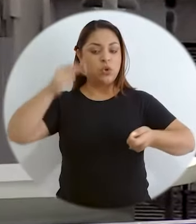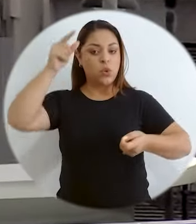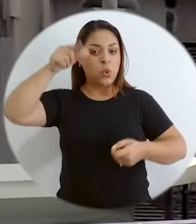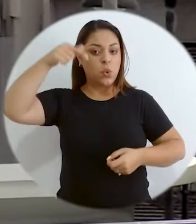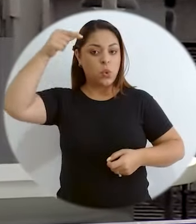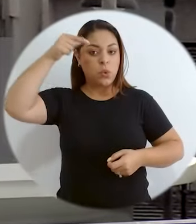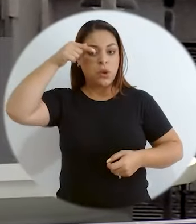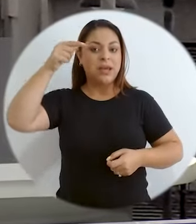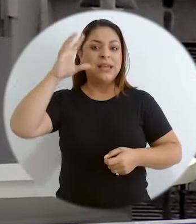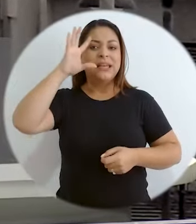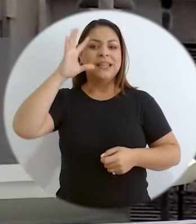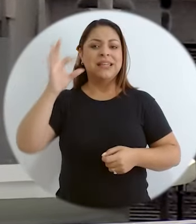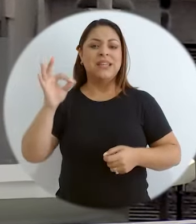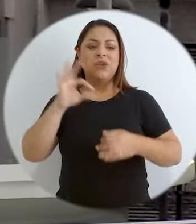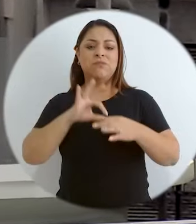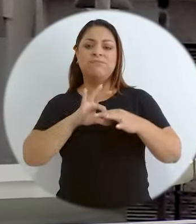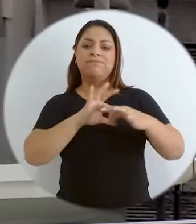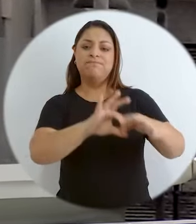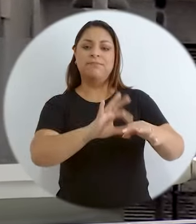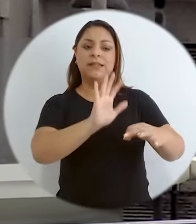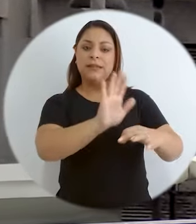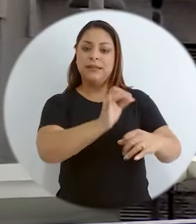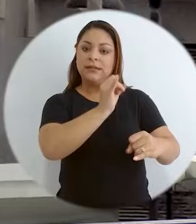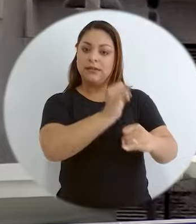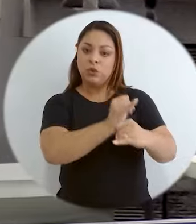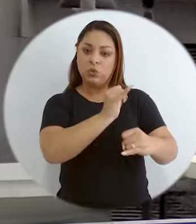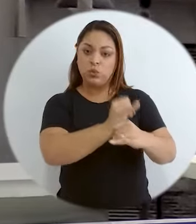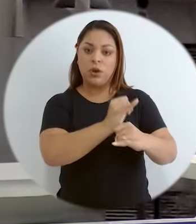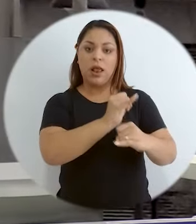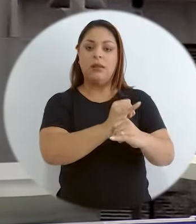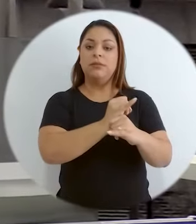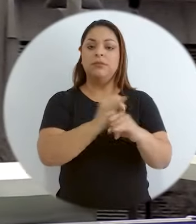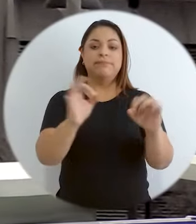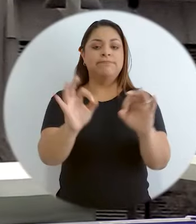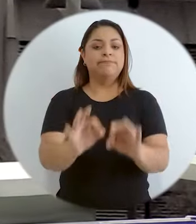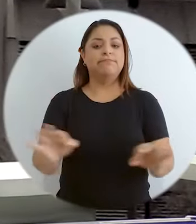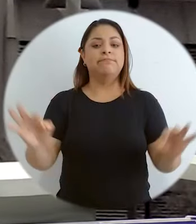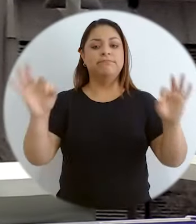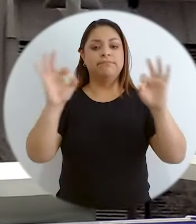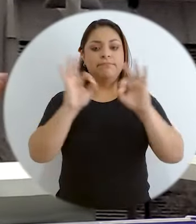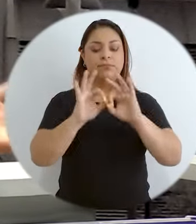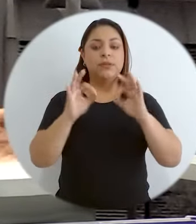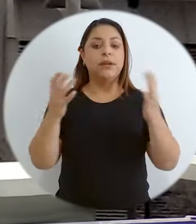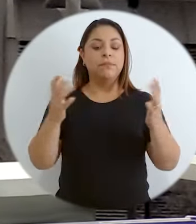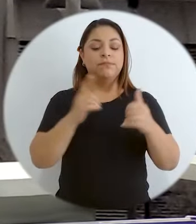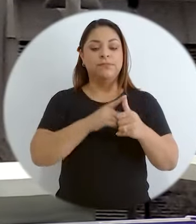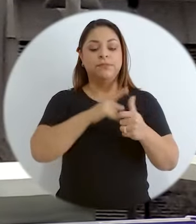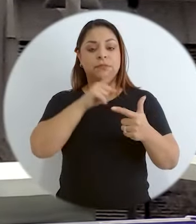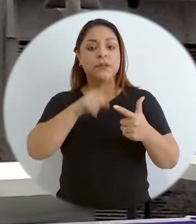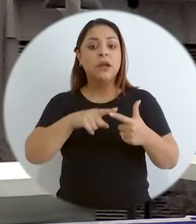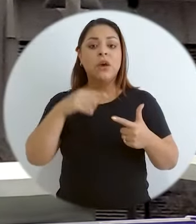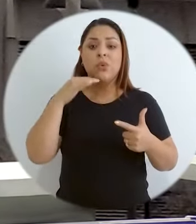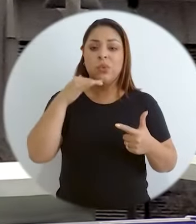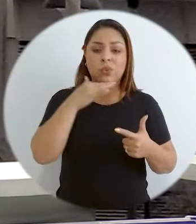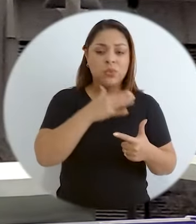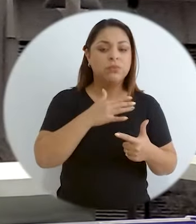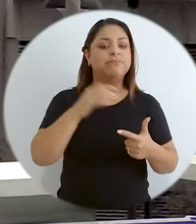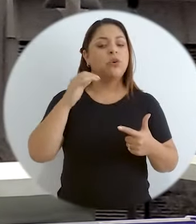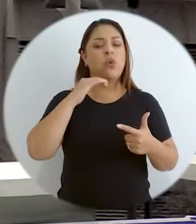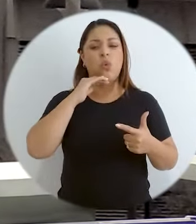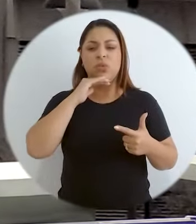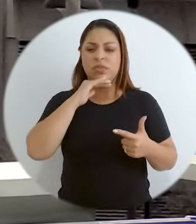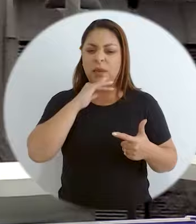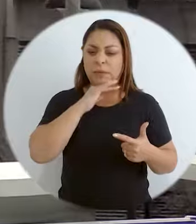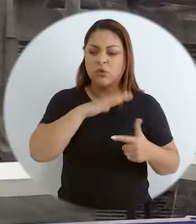institucional, que me parece que es fundamental, un tema de la contaminación, un tema